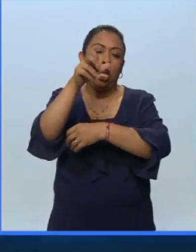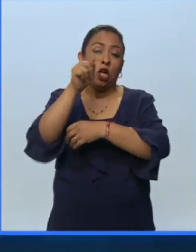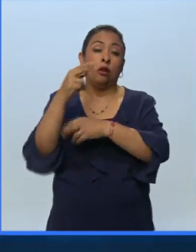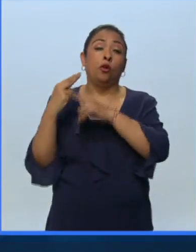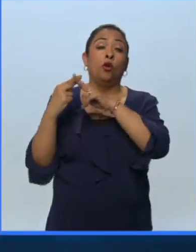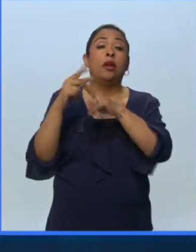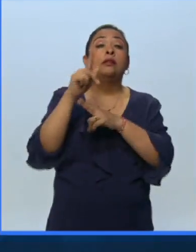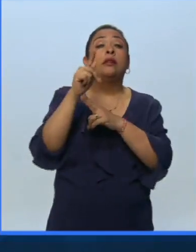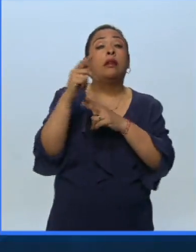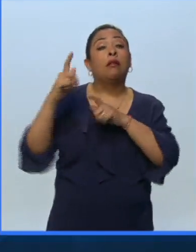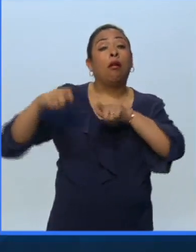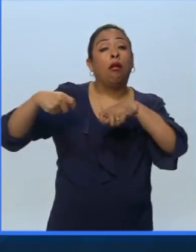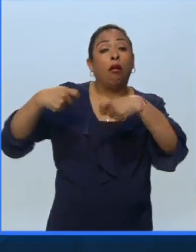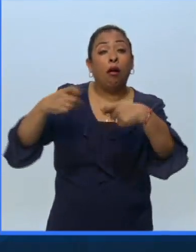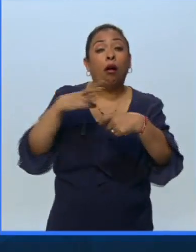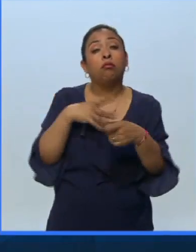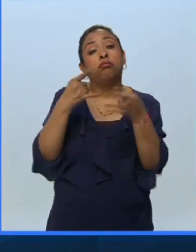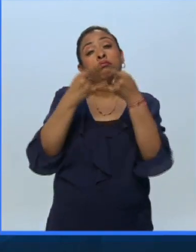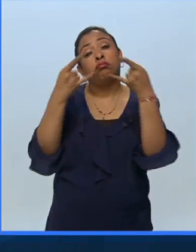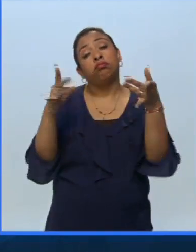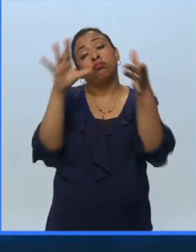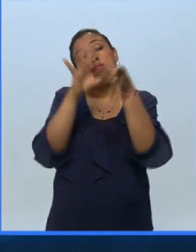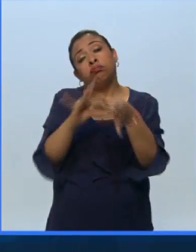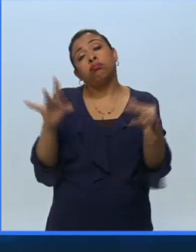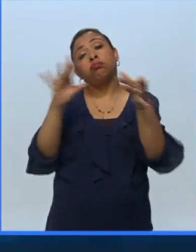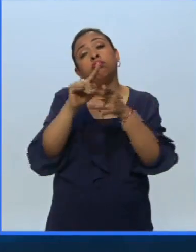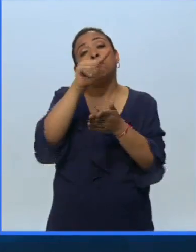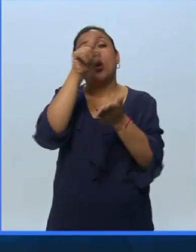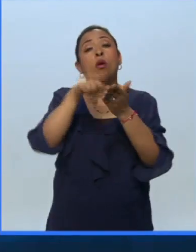generaciones narran historias en África Occidental.